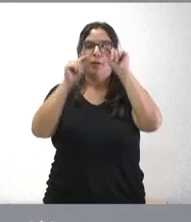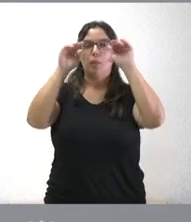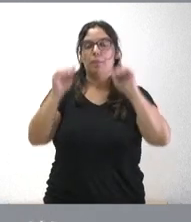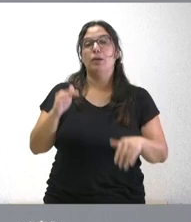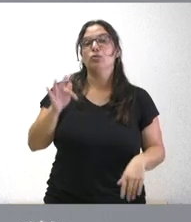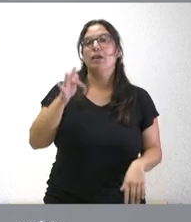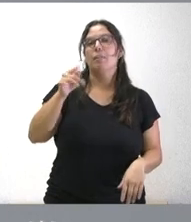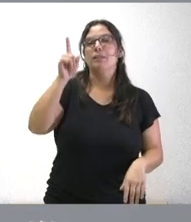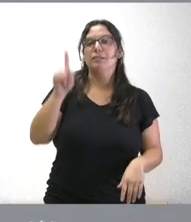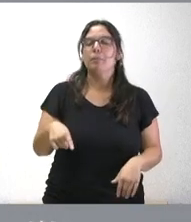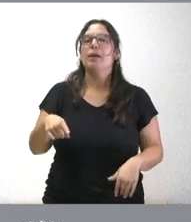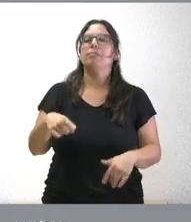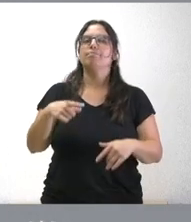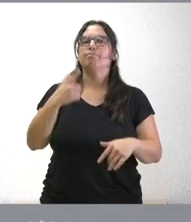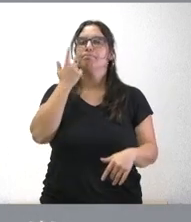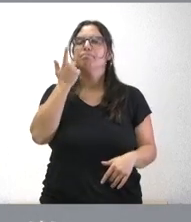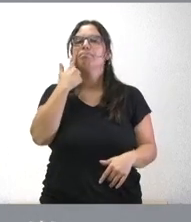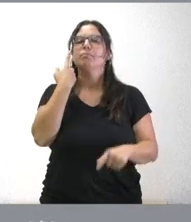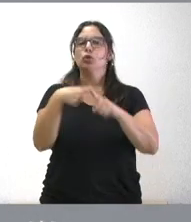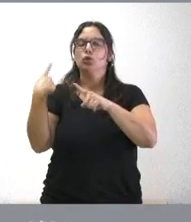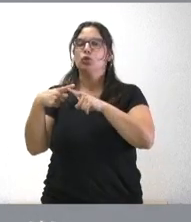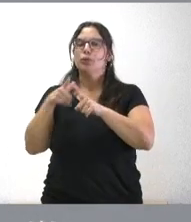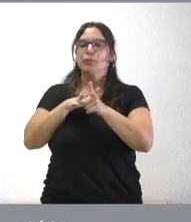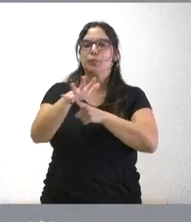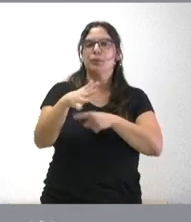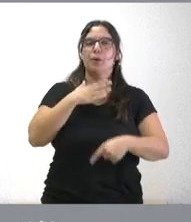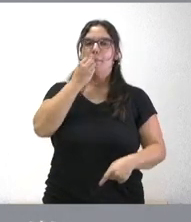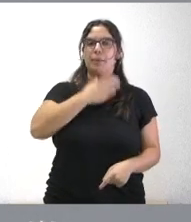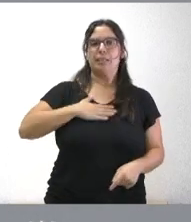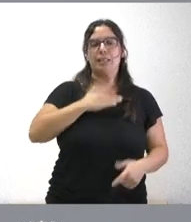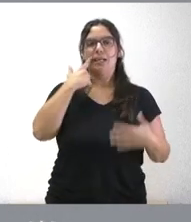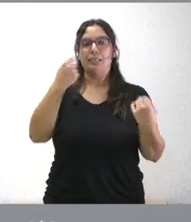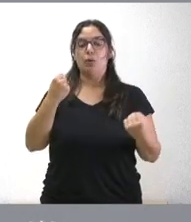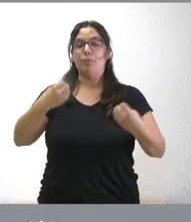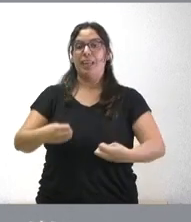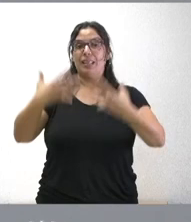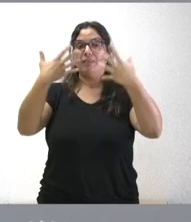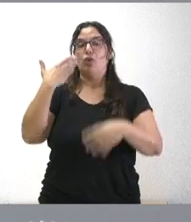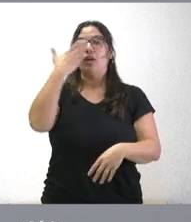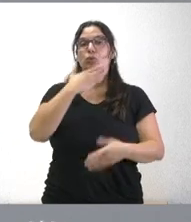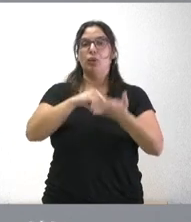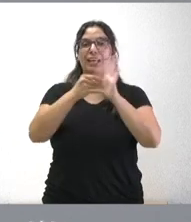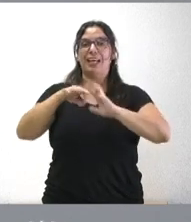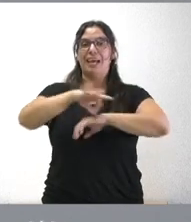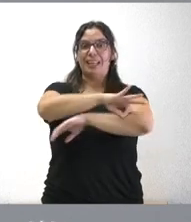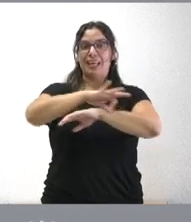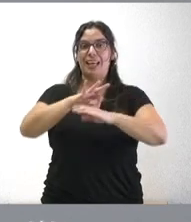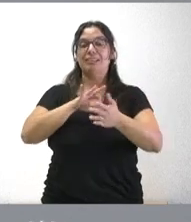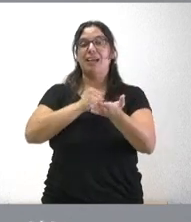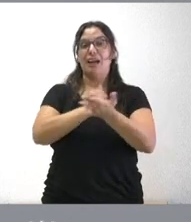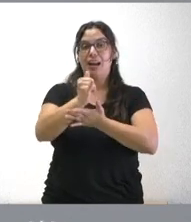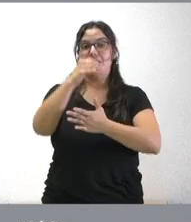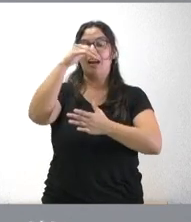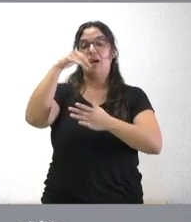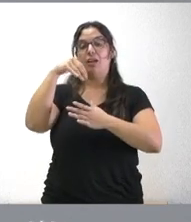abordar aspectos fundamentales que influyan sobre el bienestar y la salud. edificio de la Escuela de Ingenierías Agrarias en Universidad de